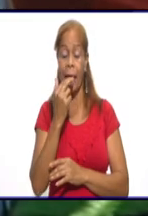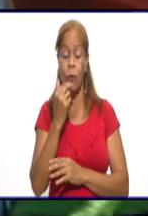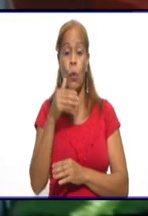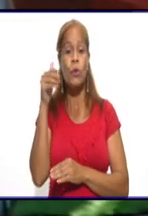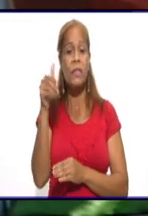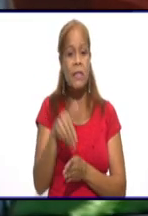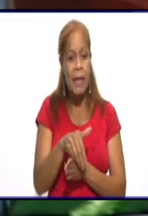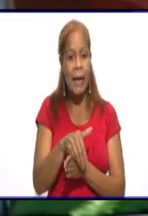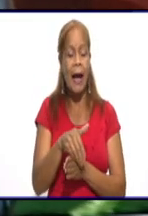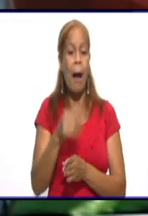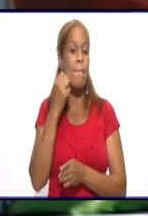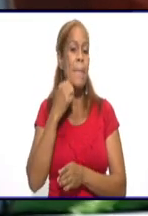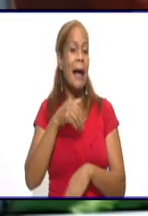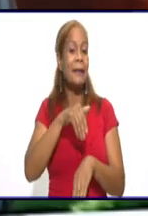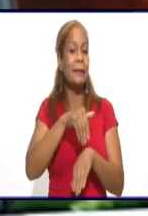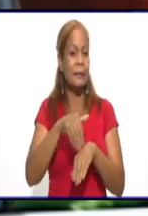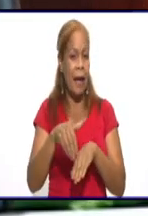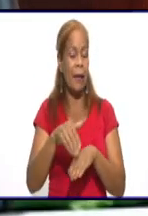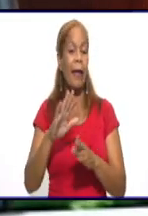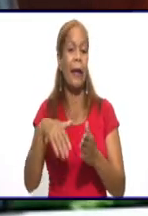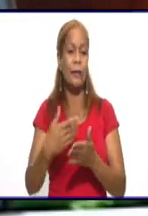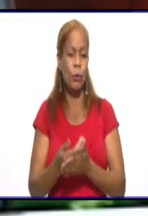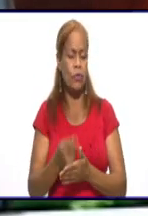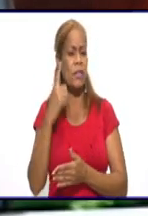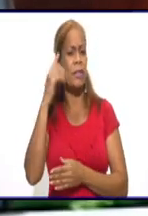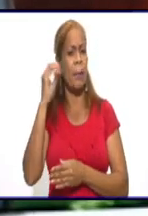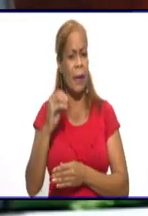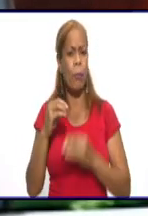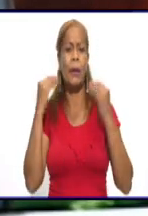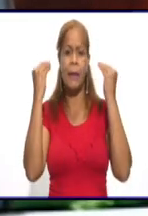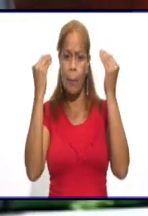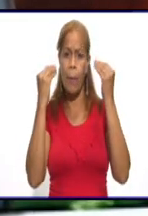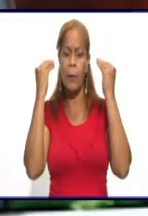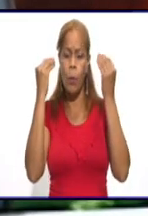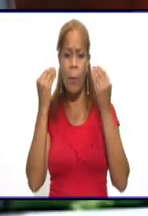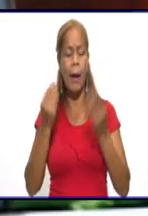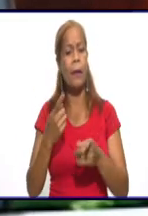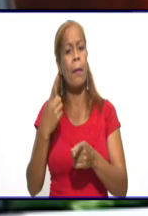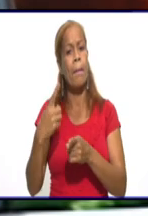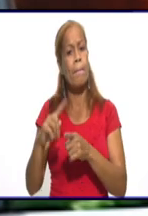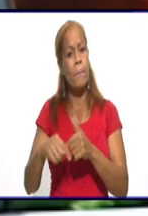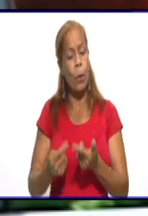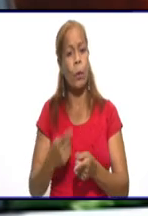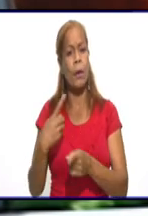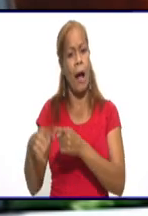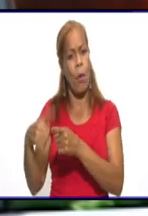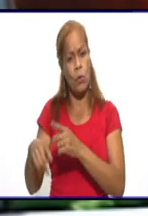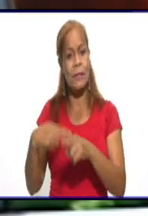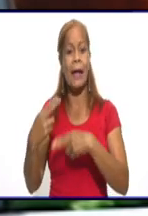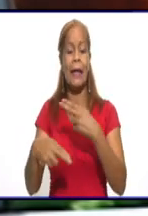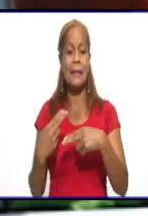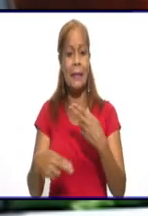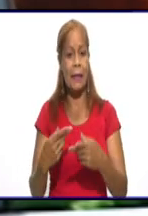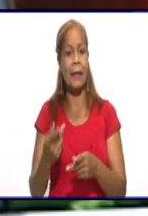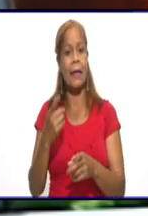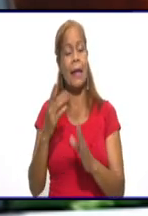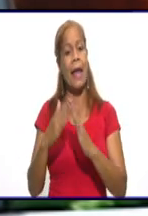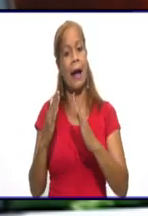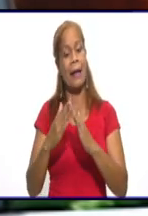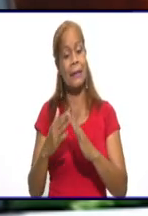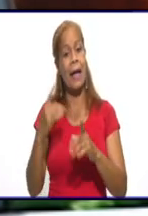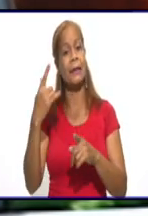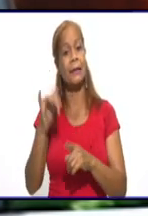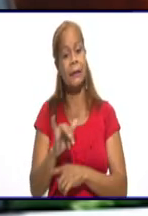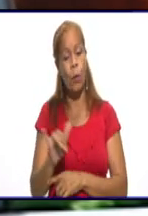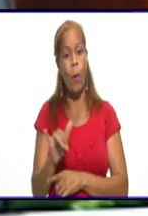descanso, esa mente está preocupada no solo por los quehaceres hogareños y la atención a sus hijos, sino también por cuánto queda